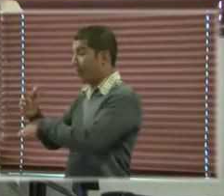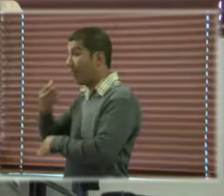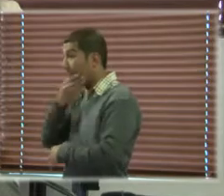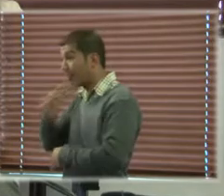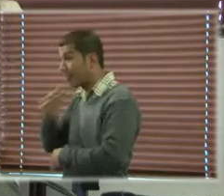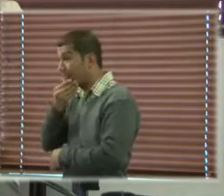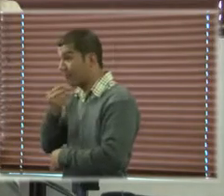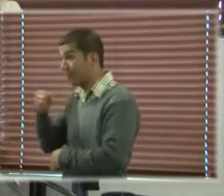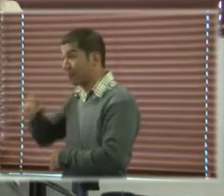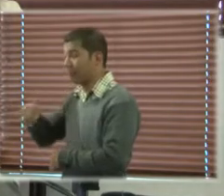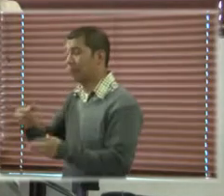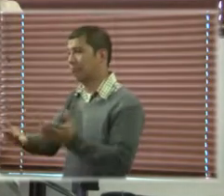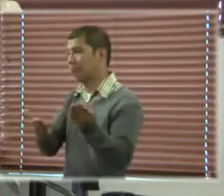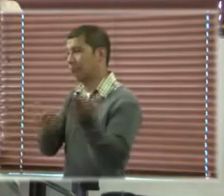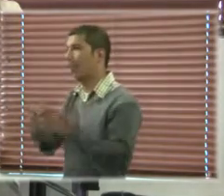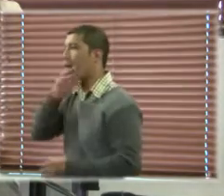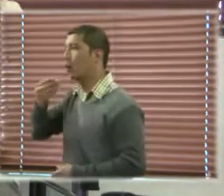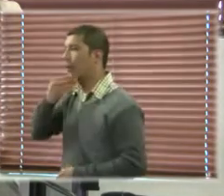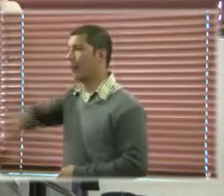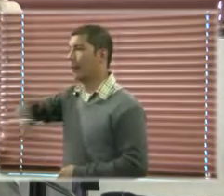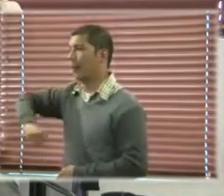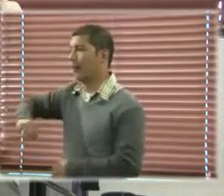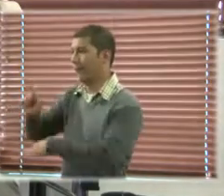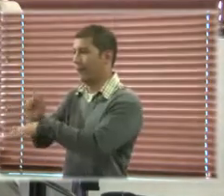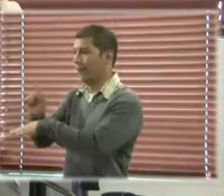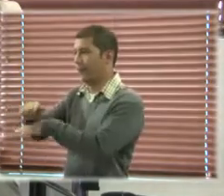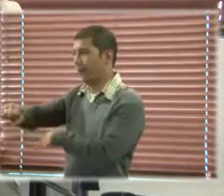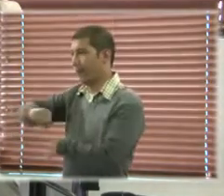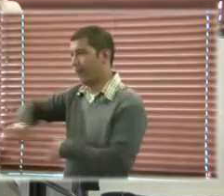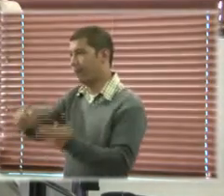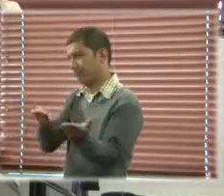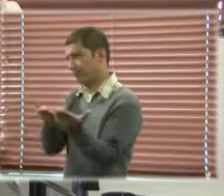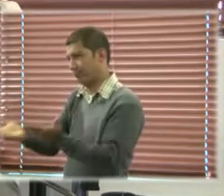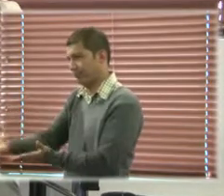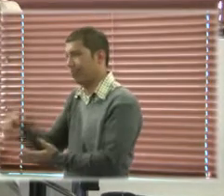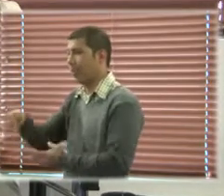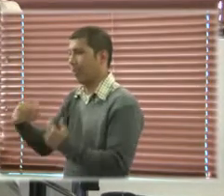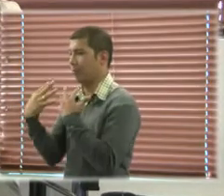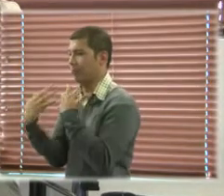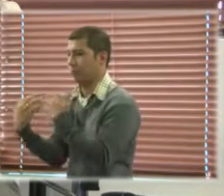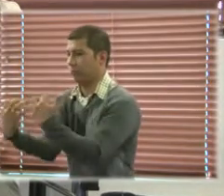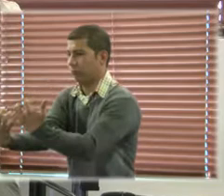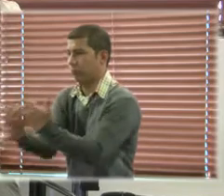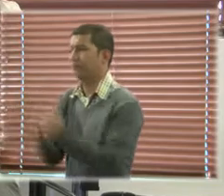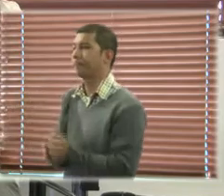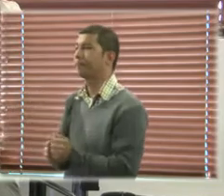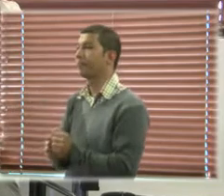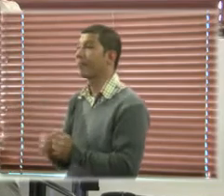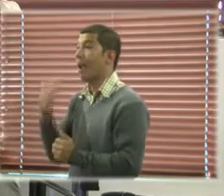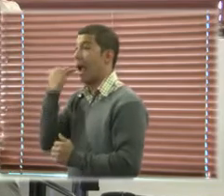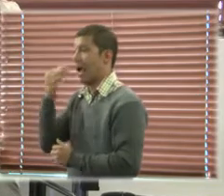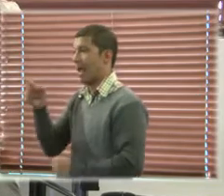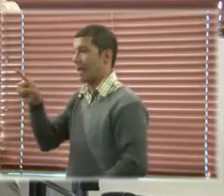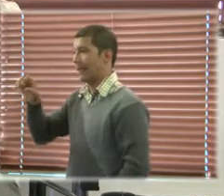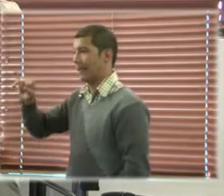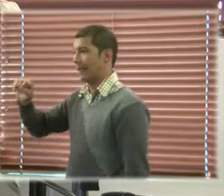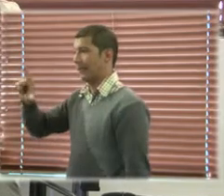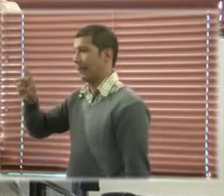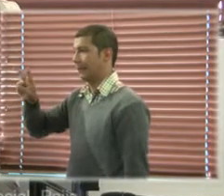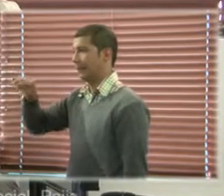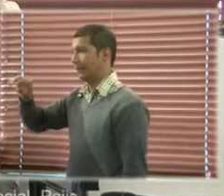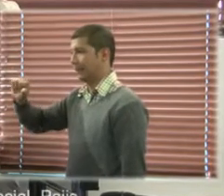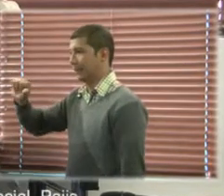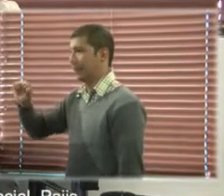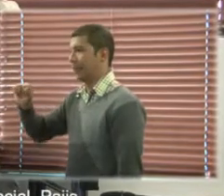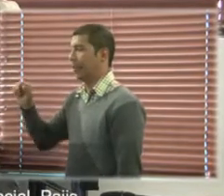darles la bienvenida a esta agradable y muy enriquecedora visita de Silvia Juan, comisionada